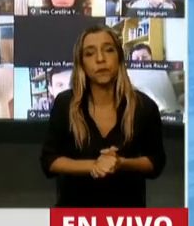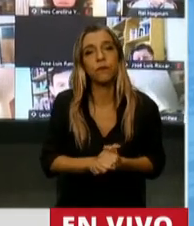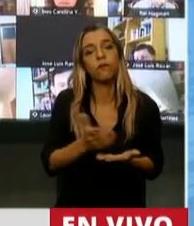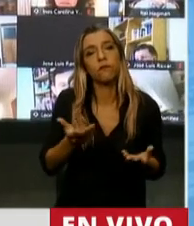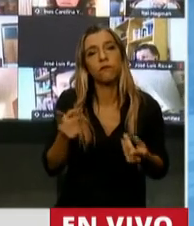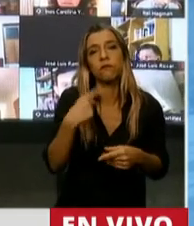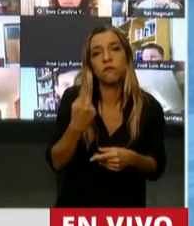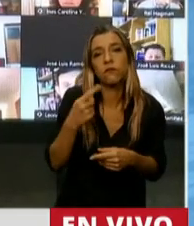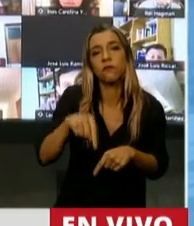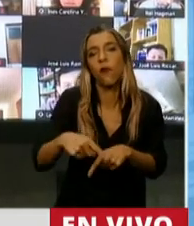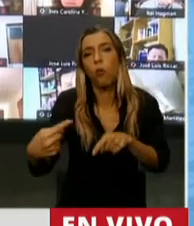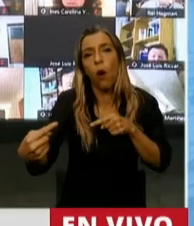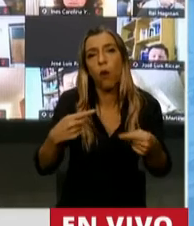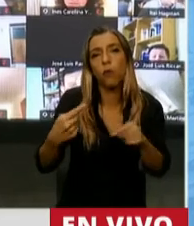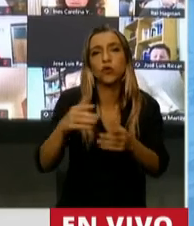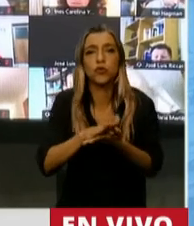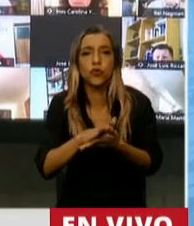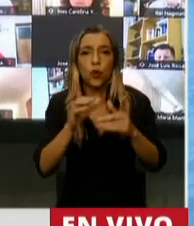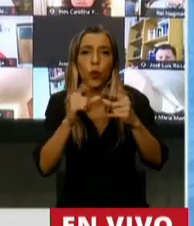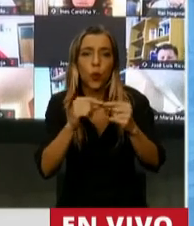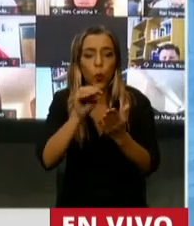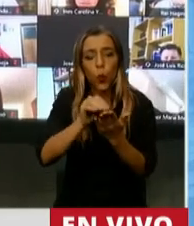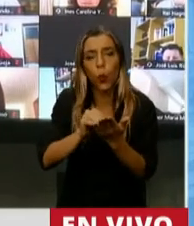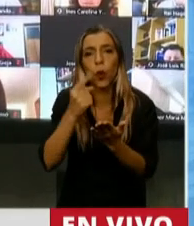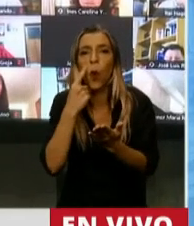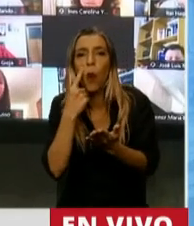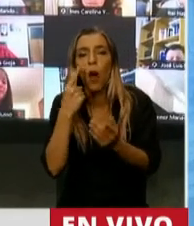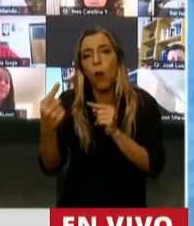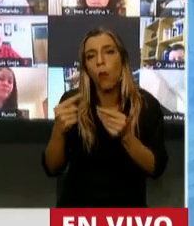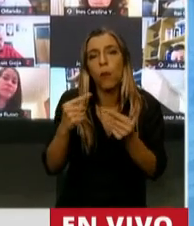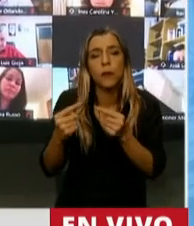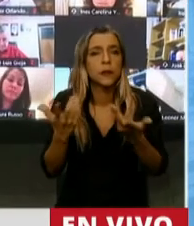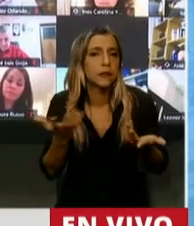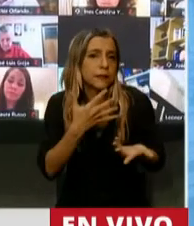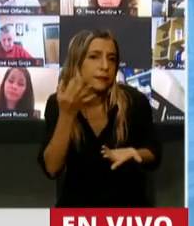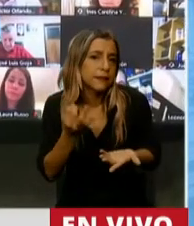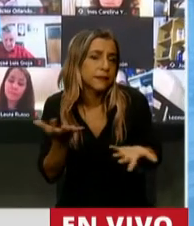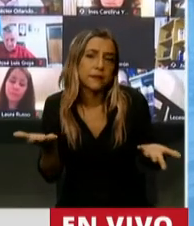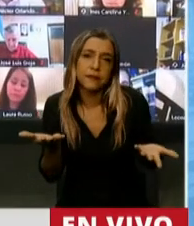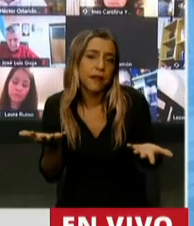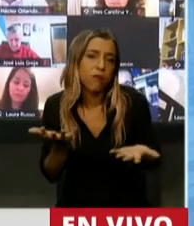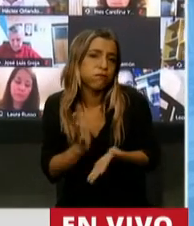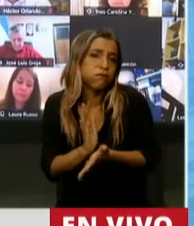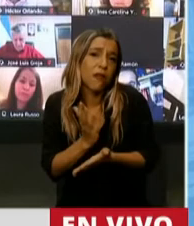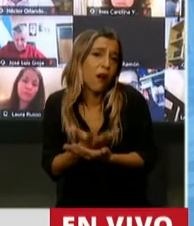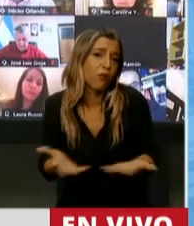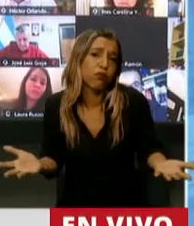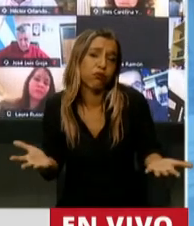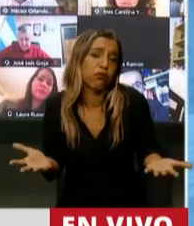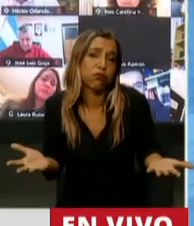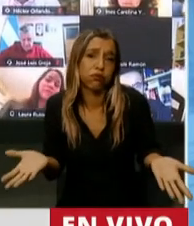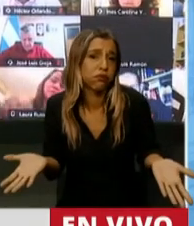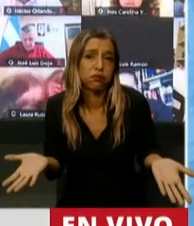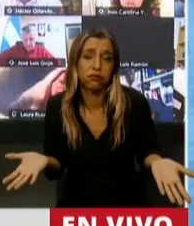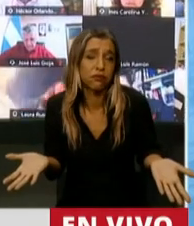en este tironeo de indicadores, de índices, de números, y la verdad que aburre. Pero lo principal es que